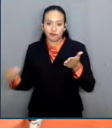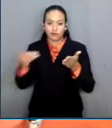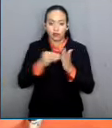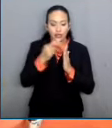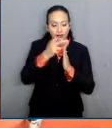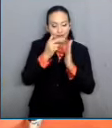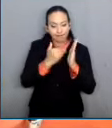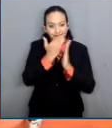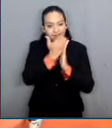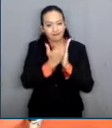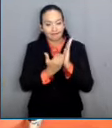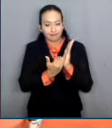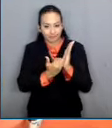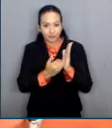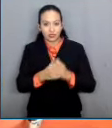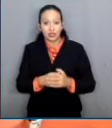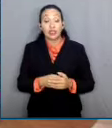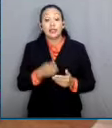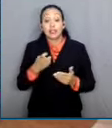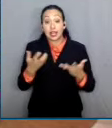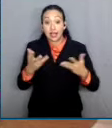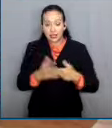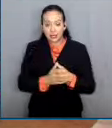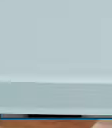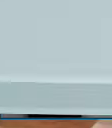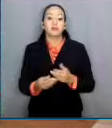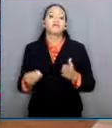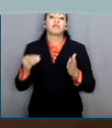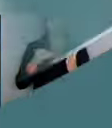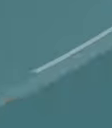implica un acto de discriminación indirecta.